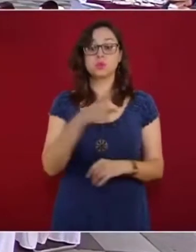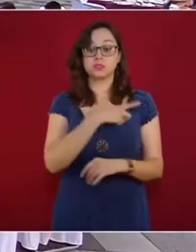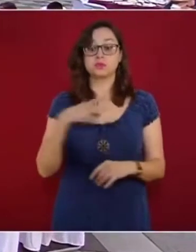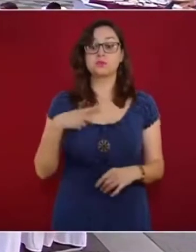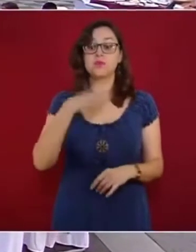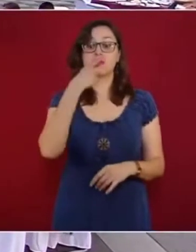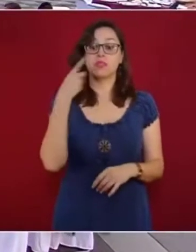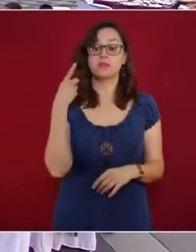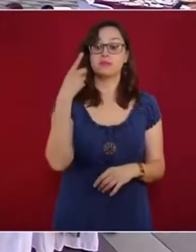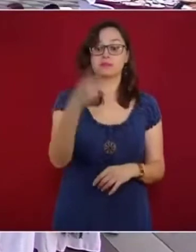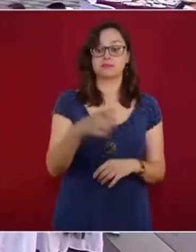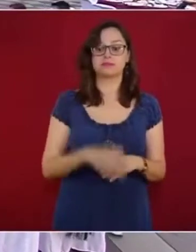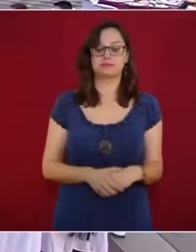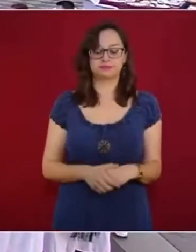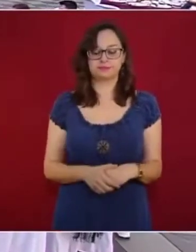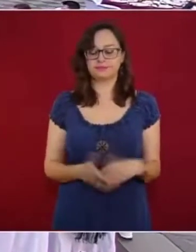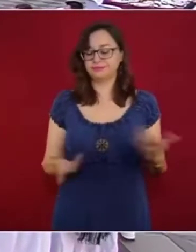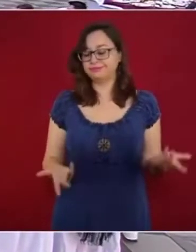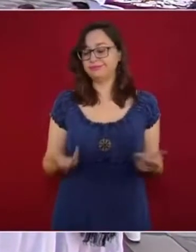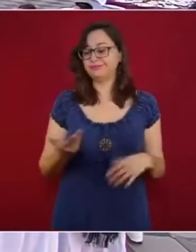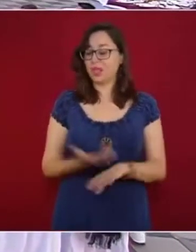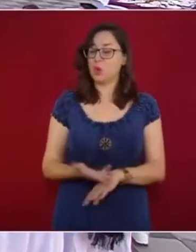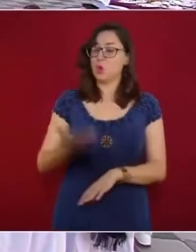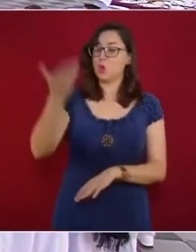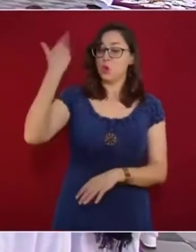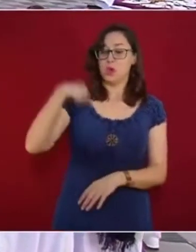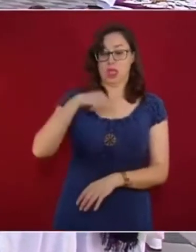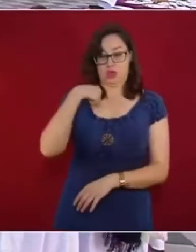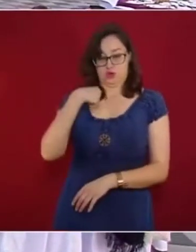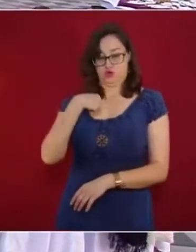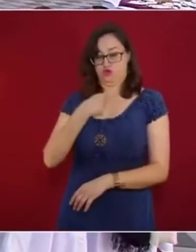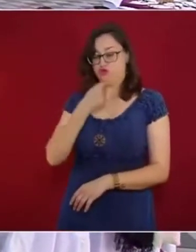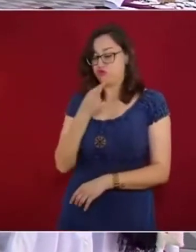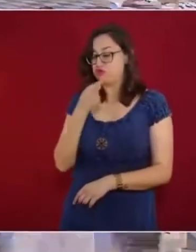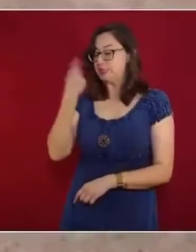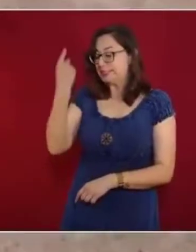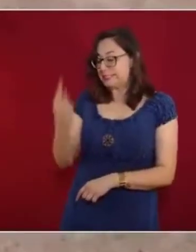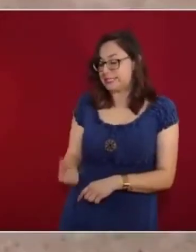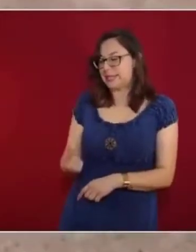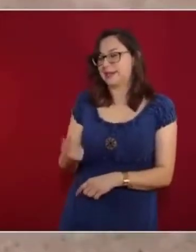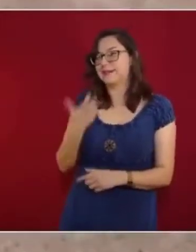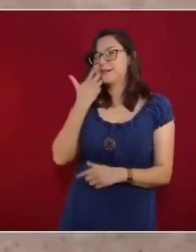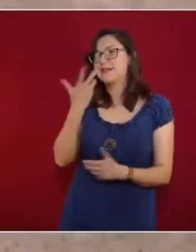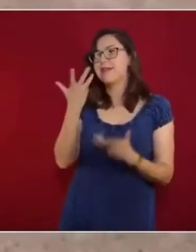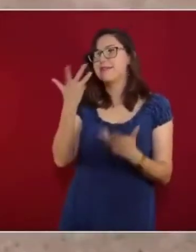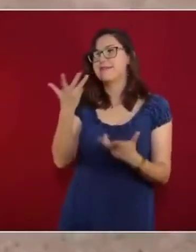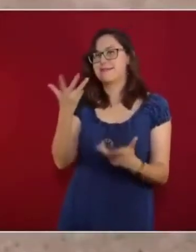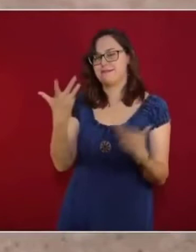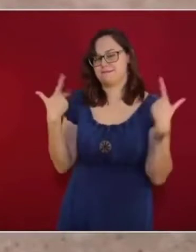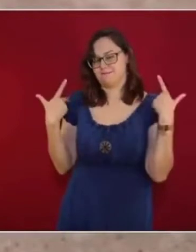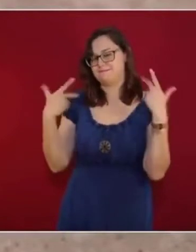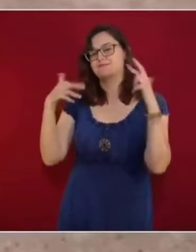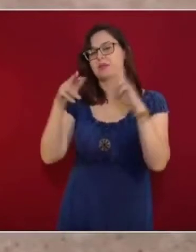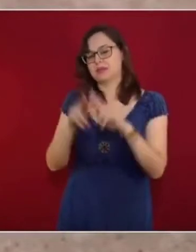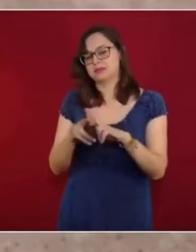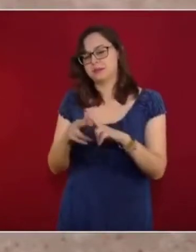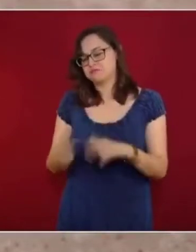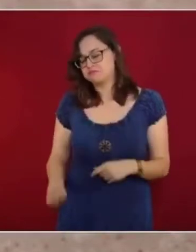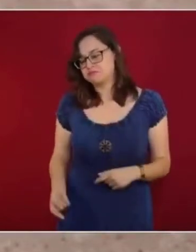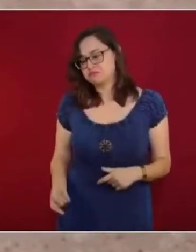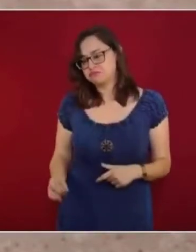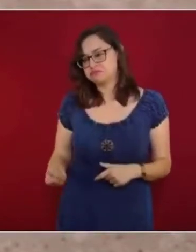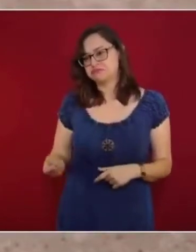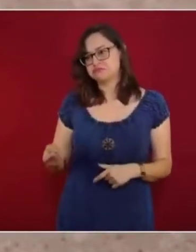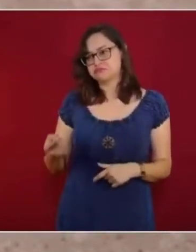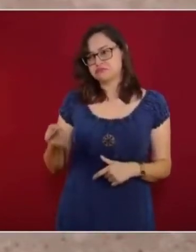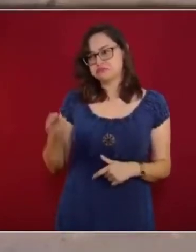ser maestra, y con el tiempo comprendí por qué. Porque saben que la educación nos da la